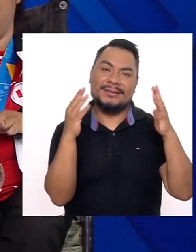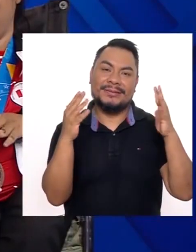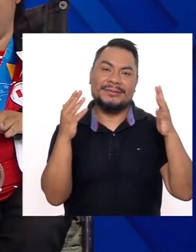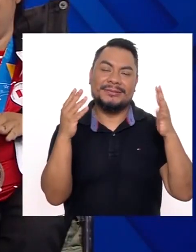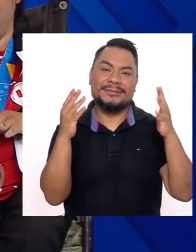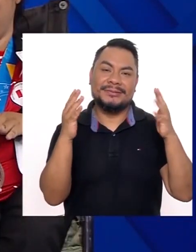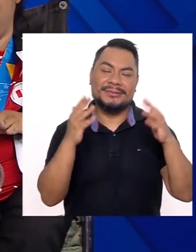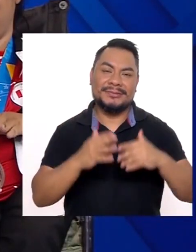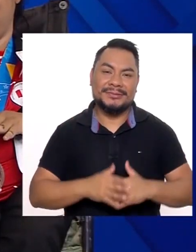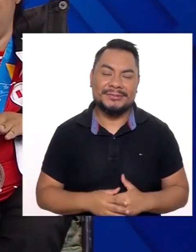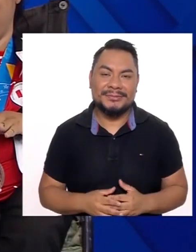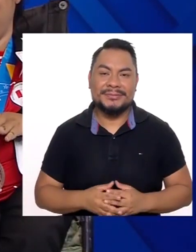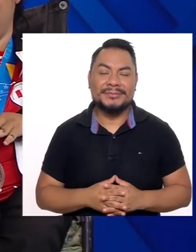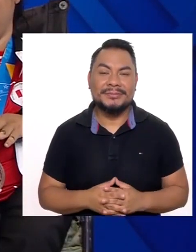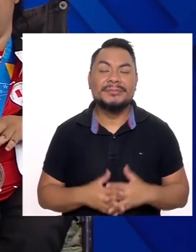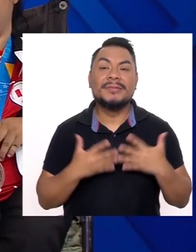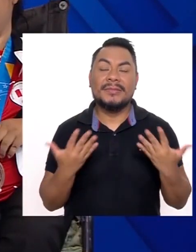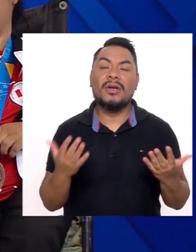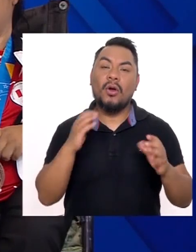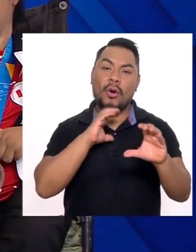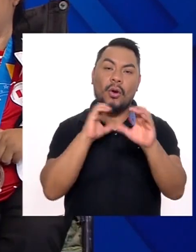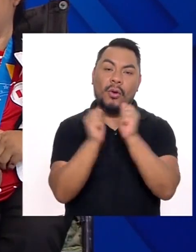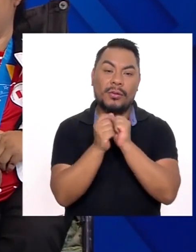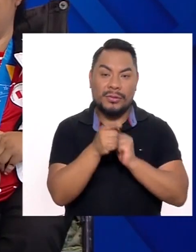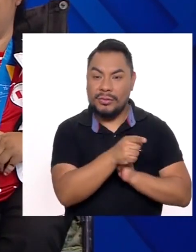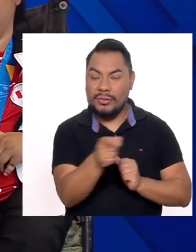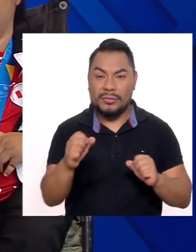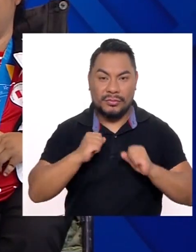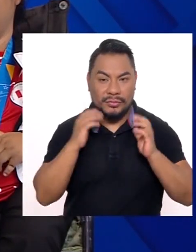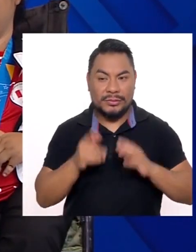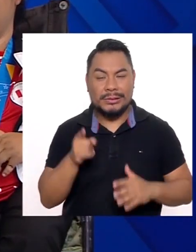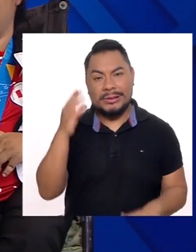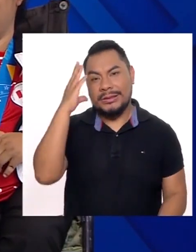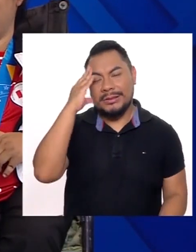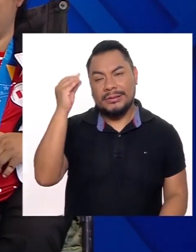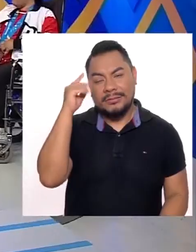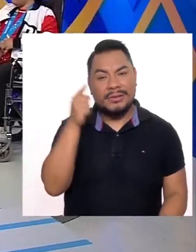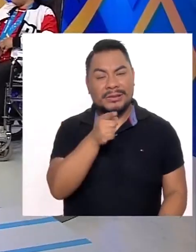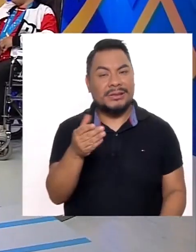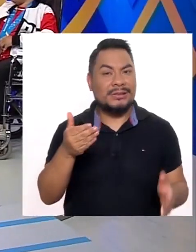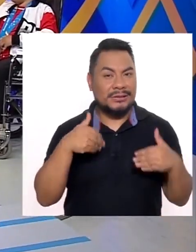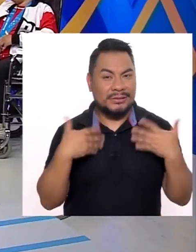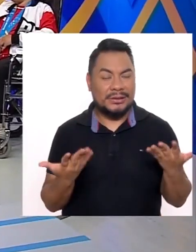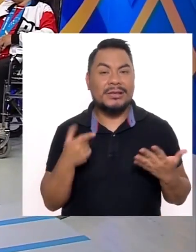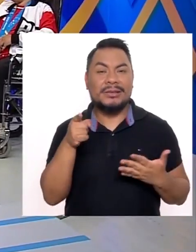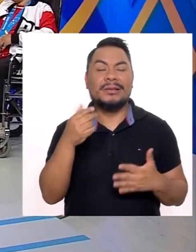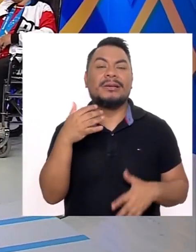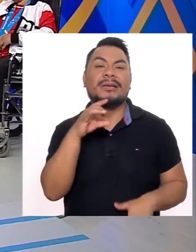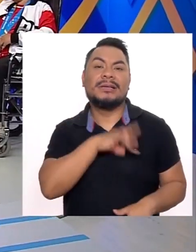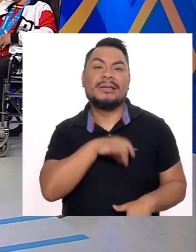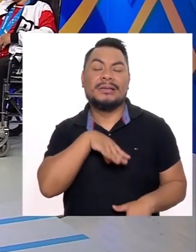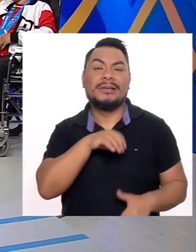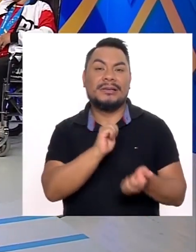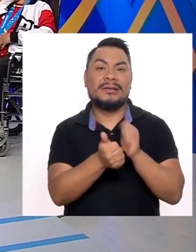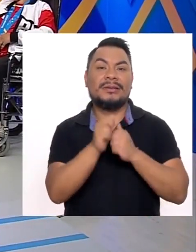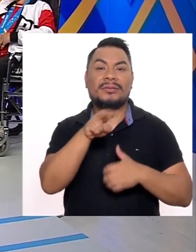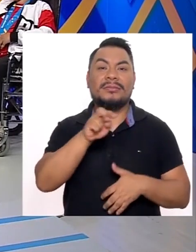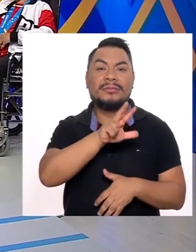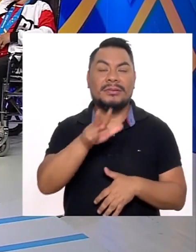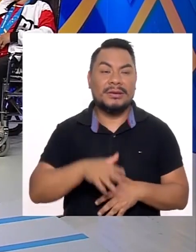bueno Vamos a conversar Un poco con ellos Esta experiencia Que han tenido Pues en Santiago 2023